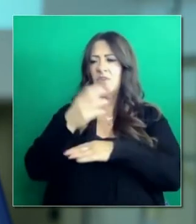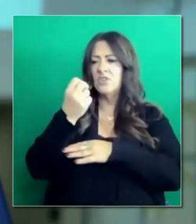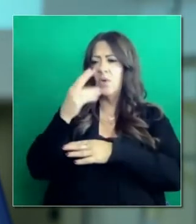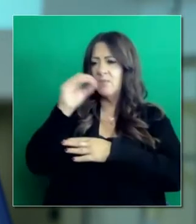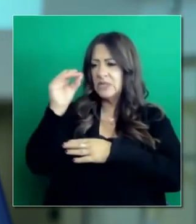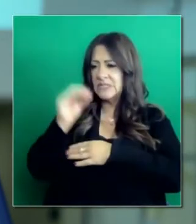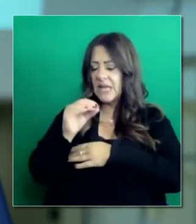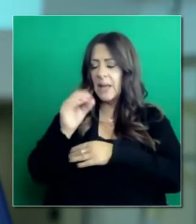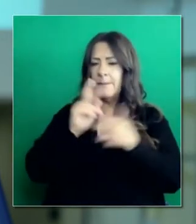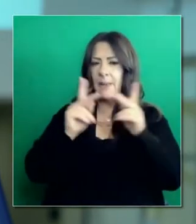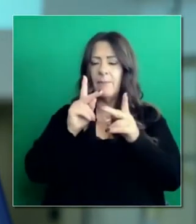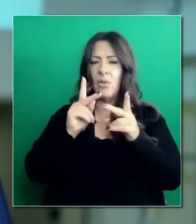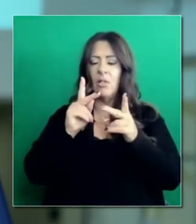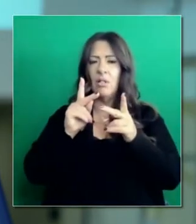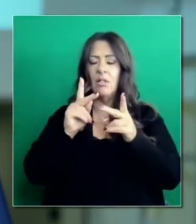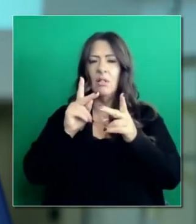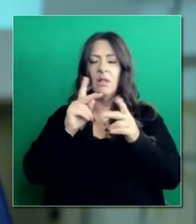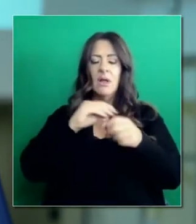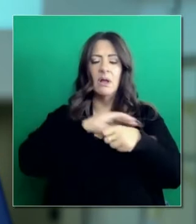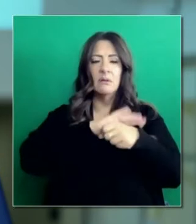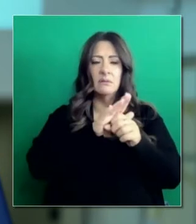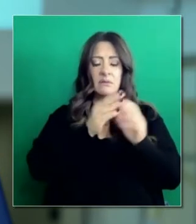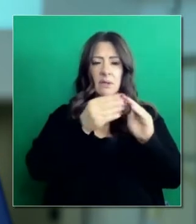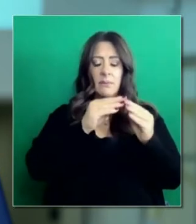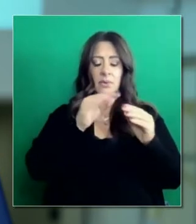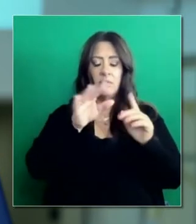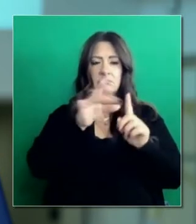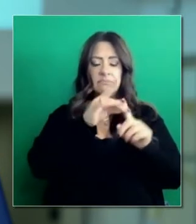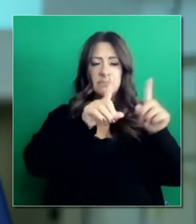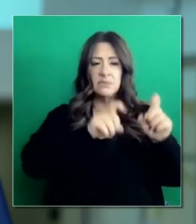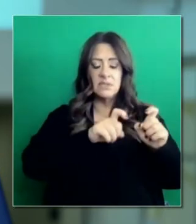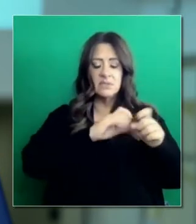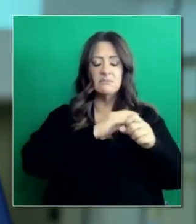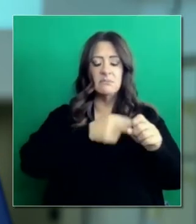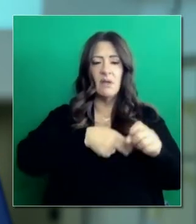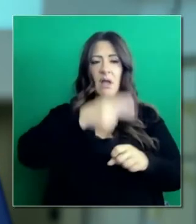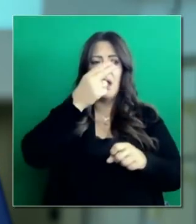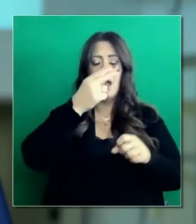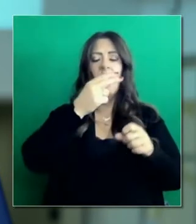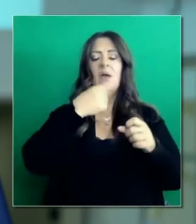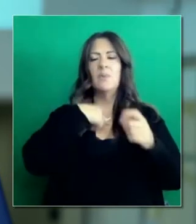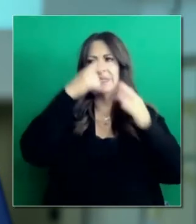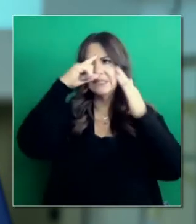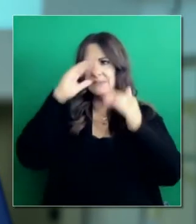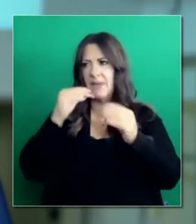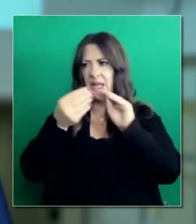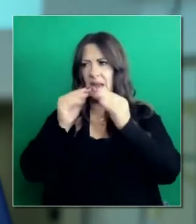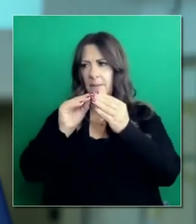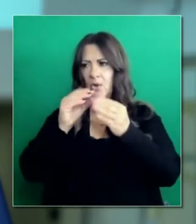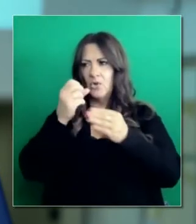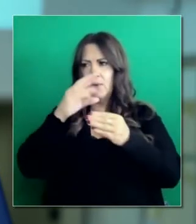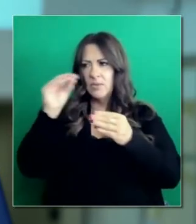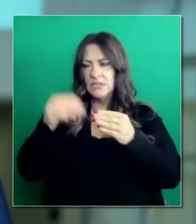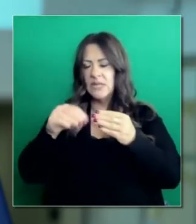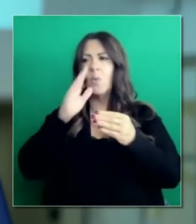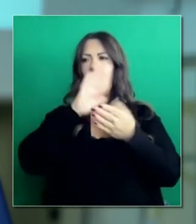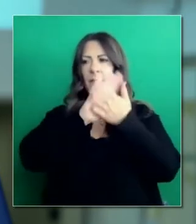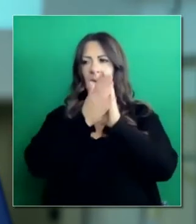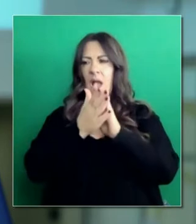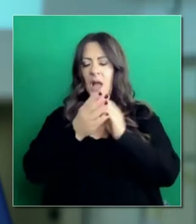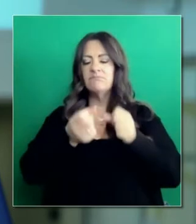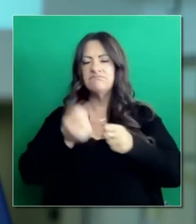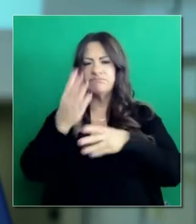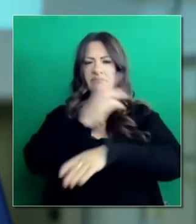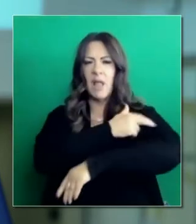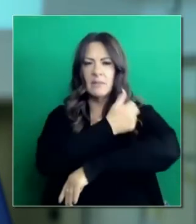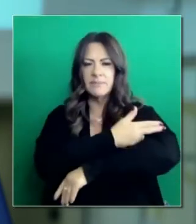hospitalizado. Luego las siguientes 12% en cuidados intensivos. Estas son proyecciones. No queremos llegar a un momento en que ya